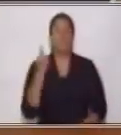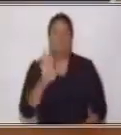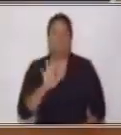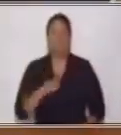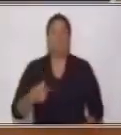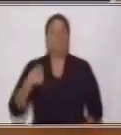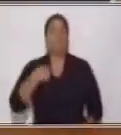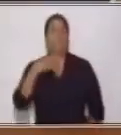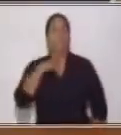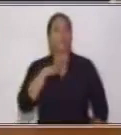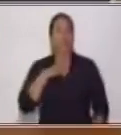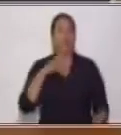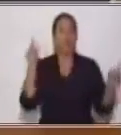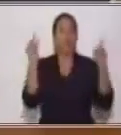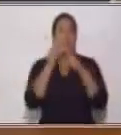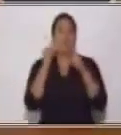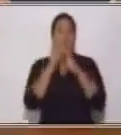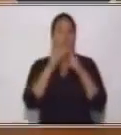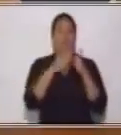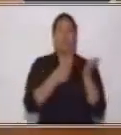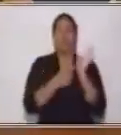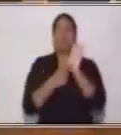palabras y se las voy a mostrar.